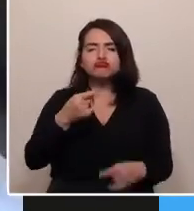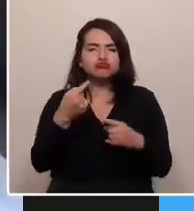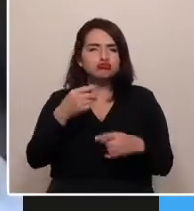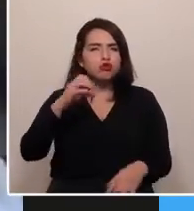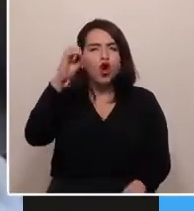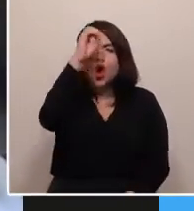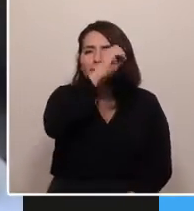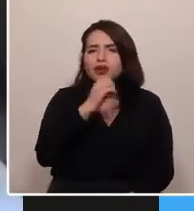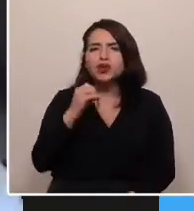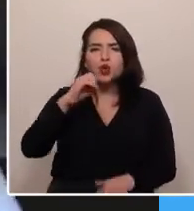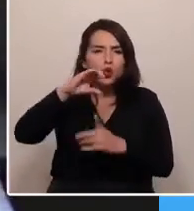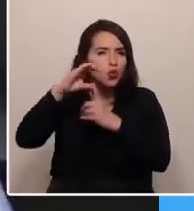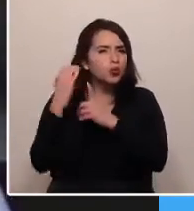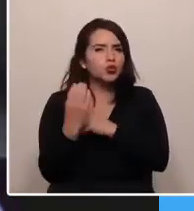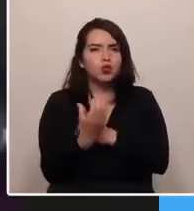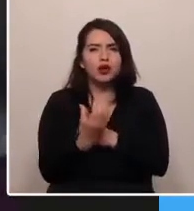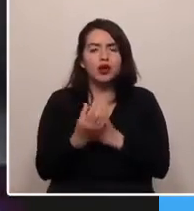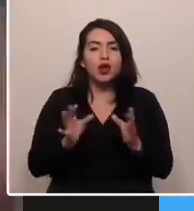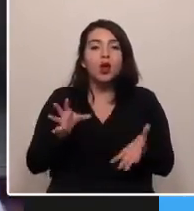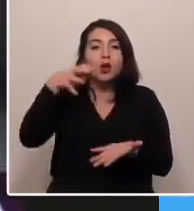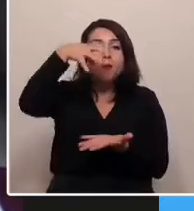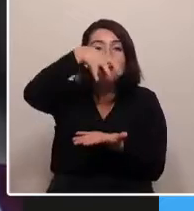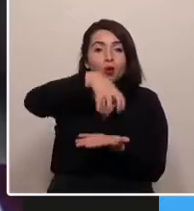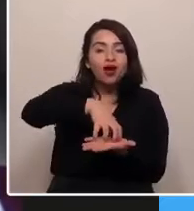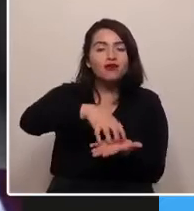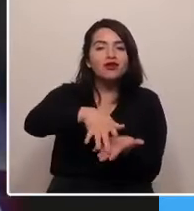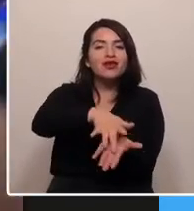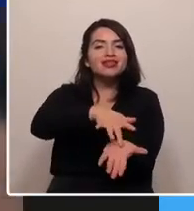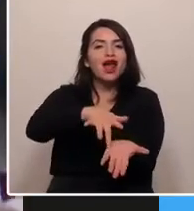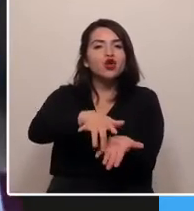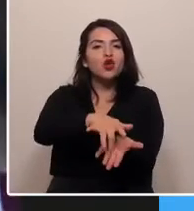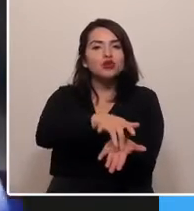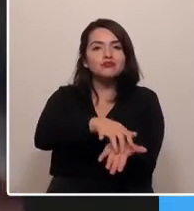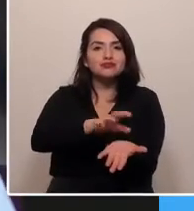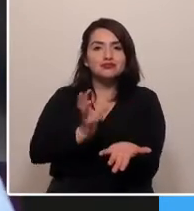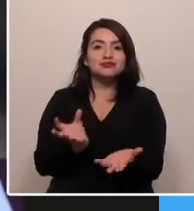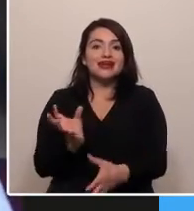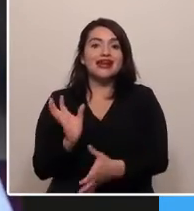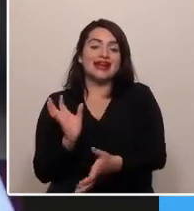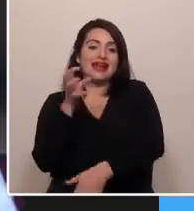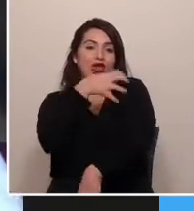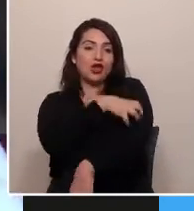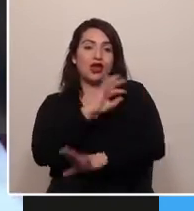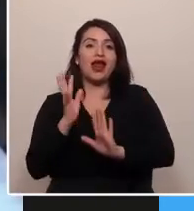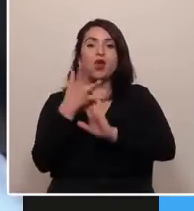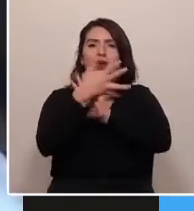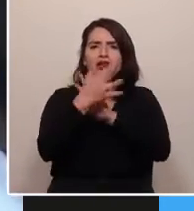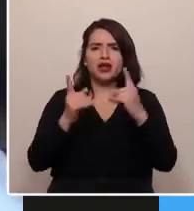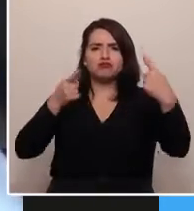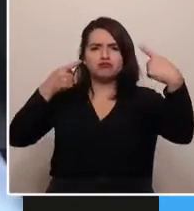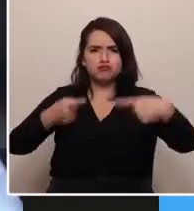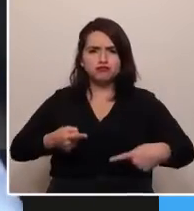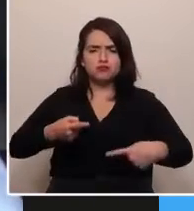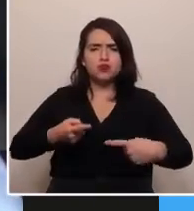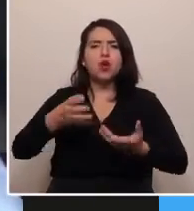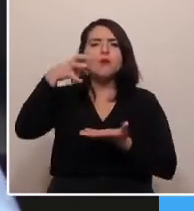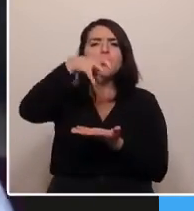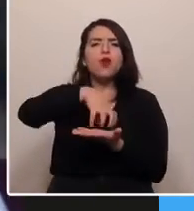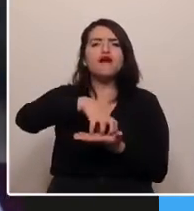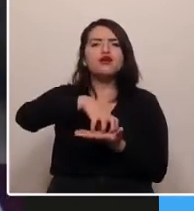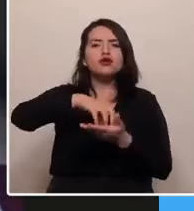¿Qué va a pasar con el pueblo gitano que se coloque en la región de la Araucanía y tenga conflicto con el pueblo mapuche? Precisamente por el concepto de la